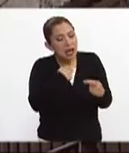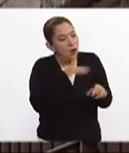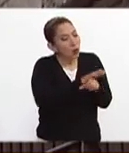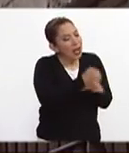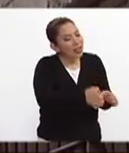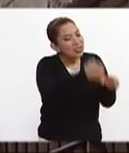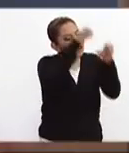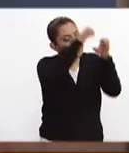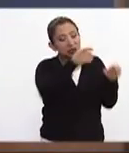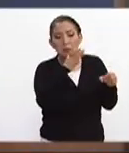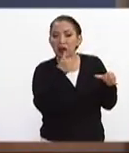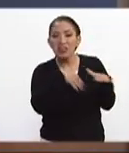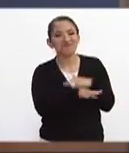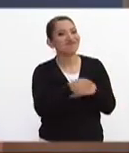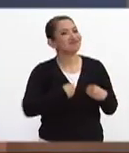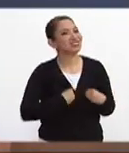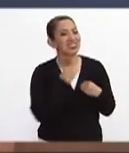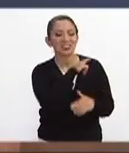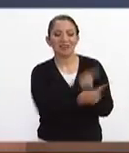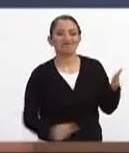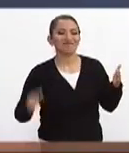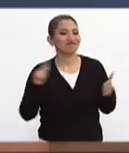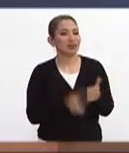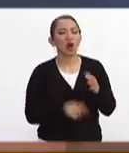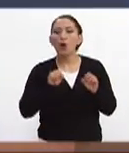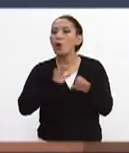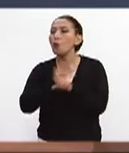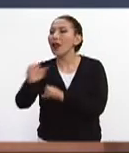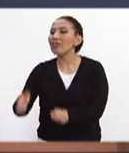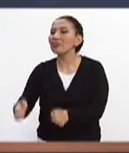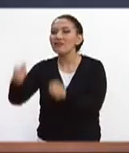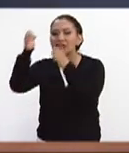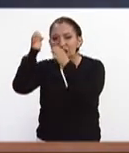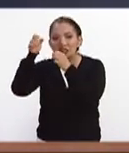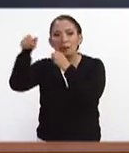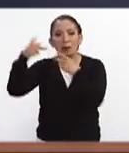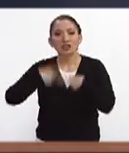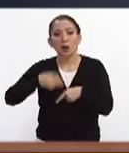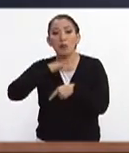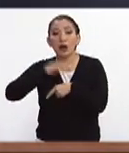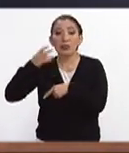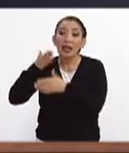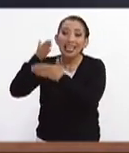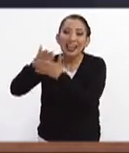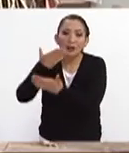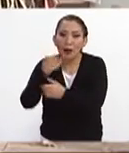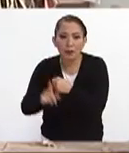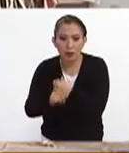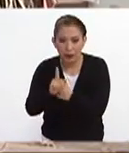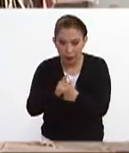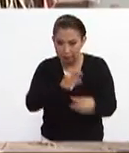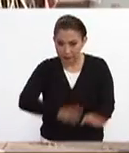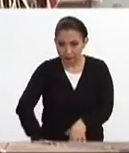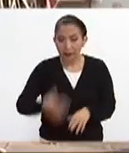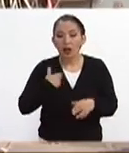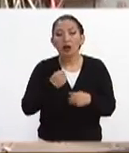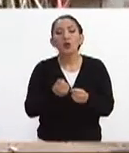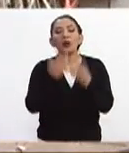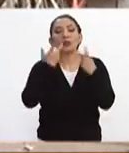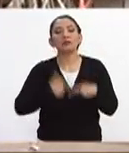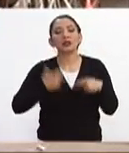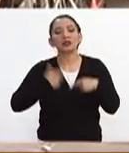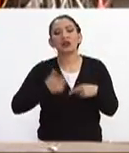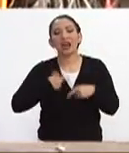inmuebles son inhabitables, qué inmuebles las personas pueden regresar sin problema. También el número de personas